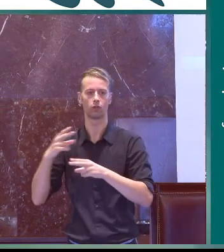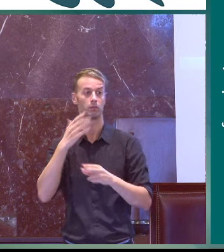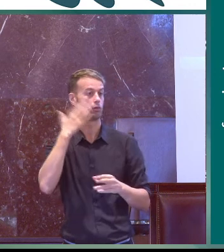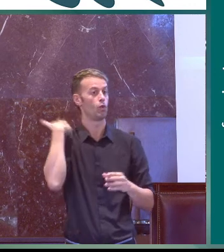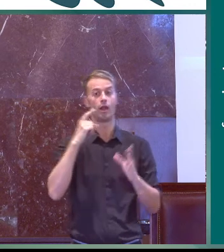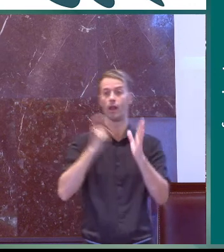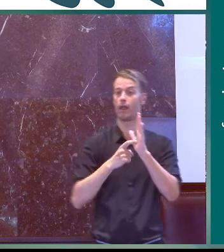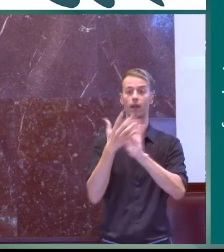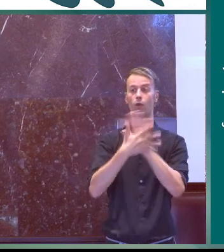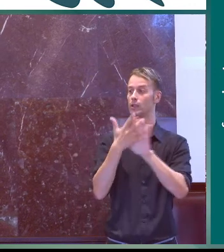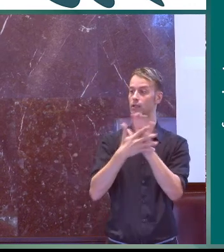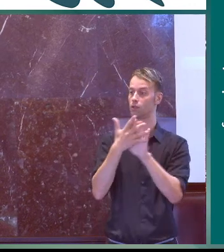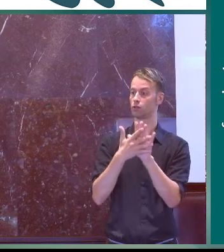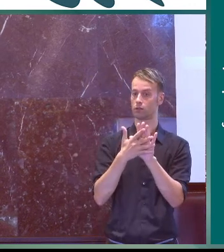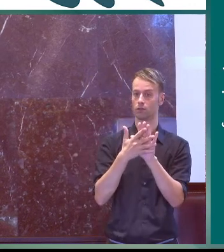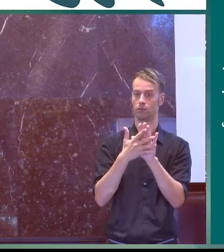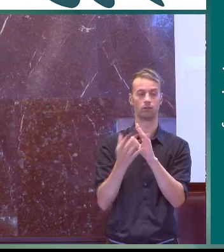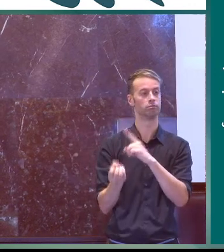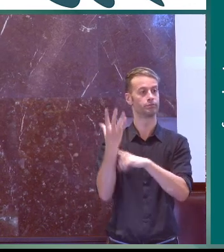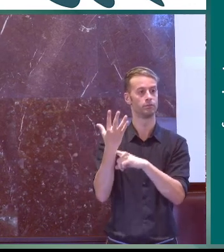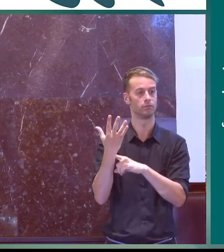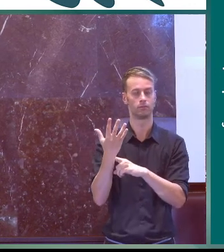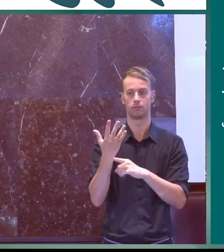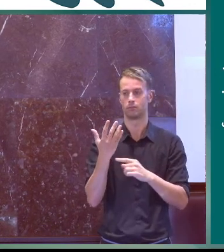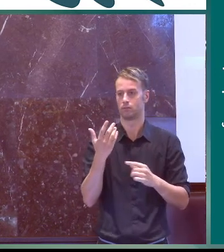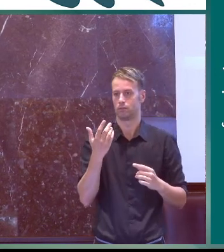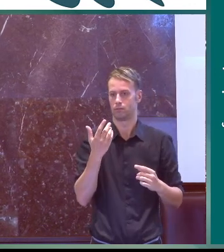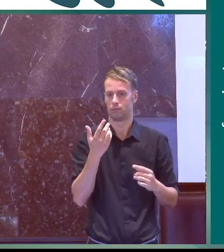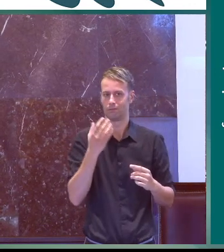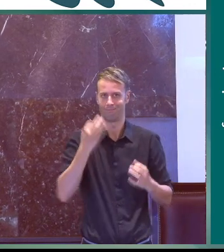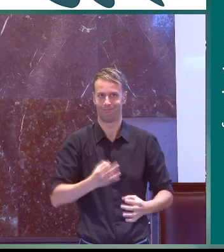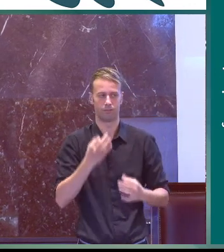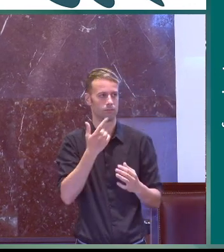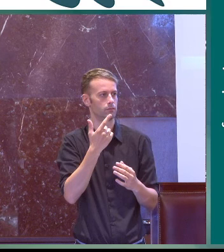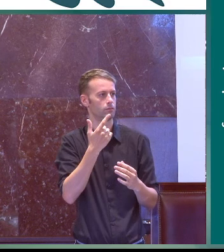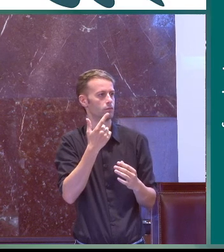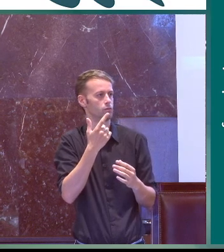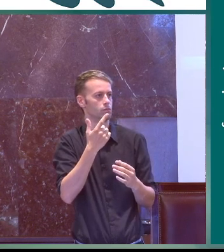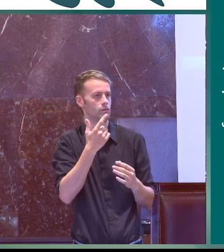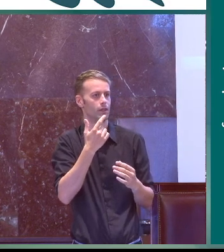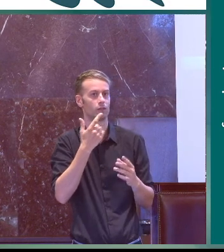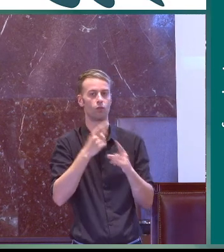de contacto con diferentes grupos políticos por ejemplo con el tema de la ley 27 barra 2007